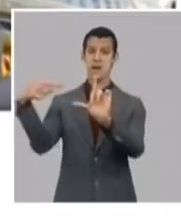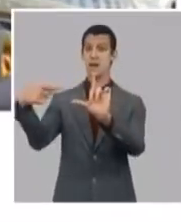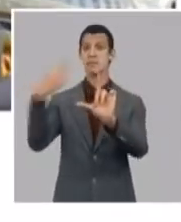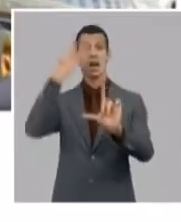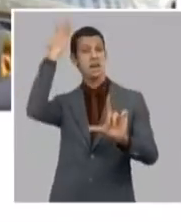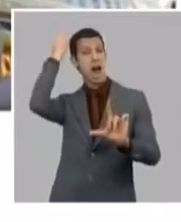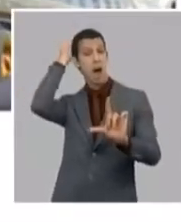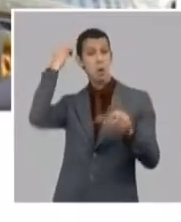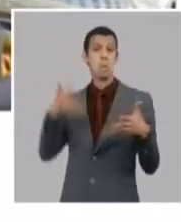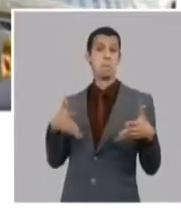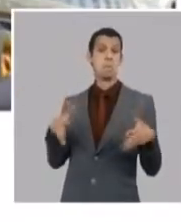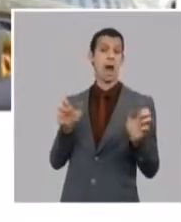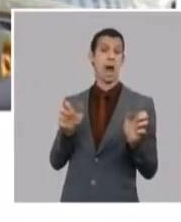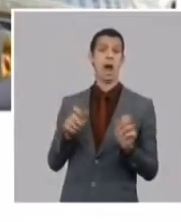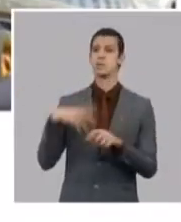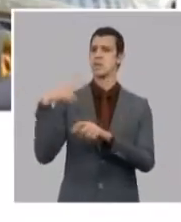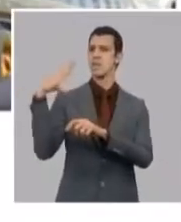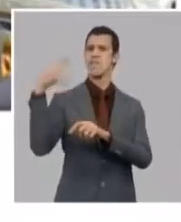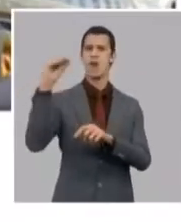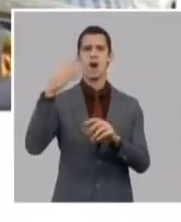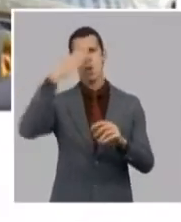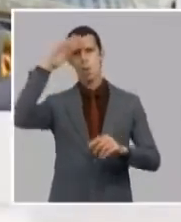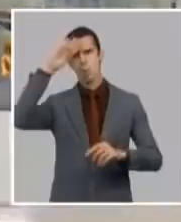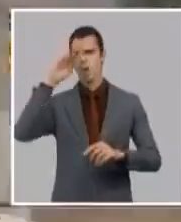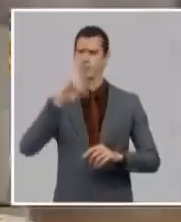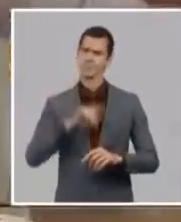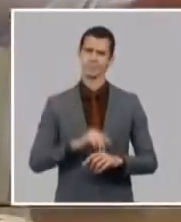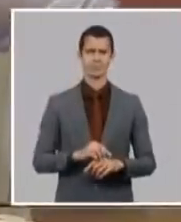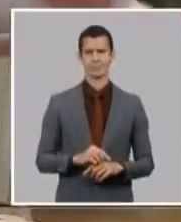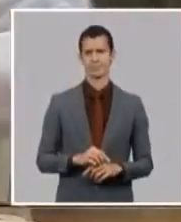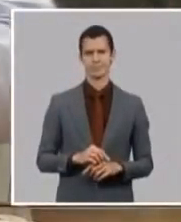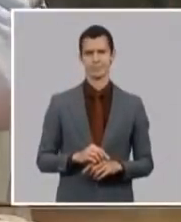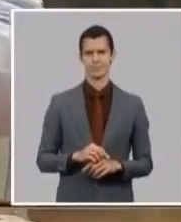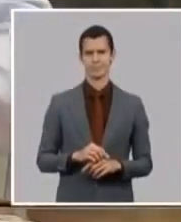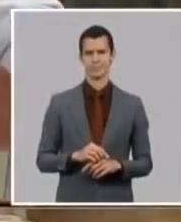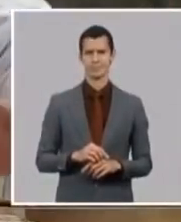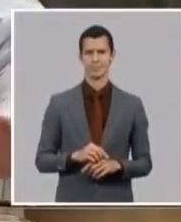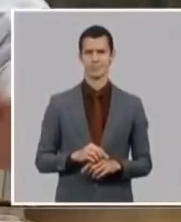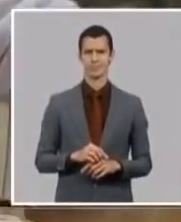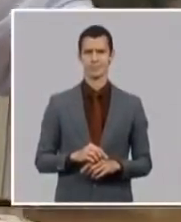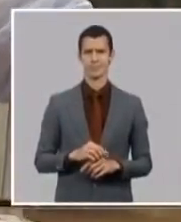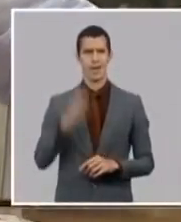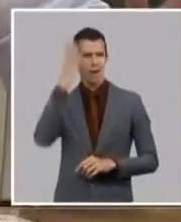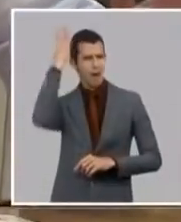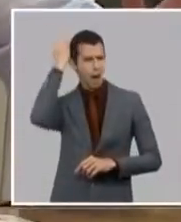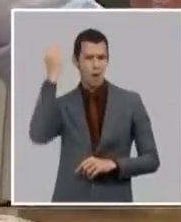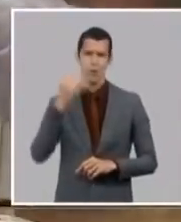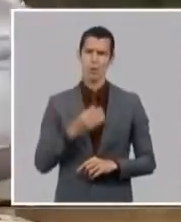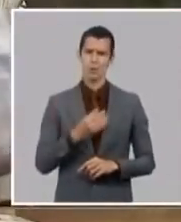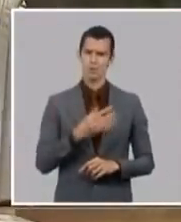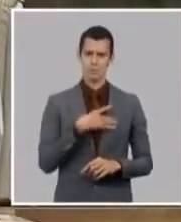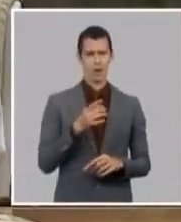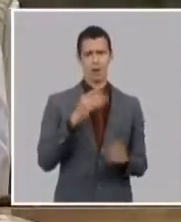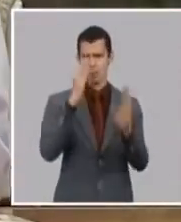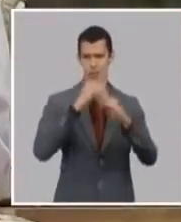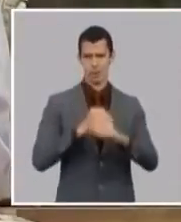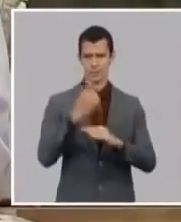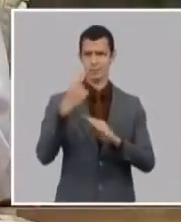del del ARBA dicen que aquí en Cuba hay una represión total y hay muertos por miles ¿dónde están los miles de muertos?